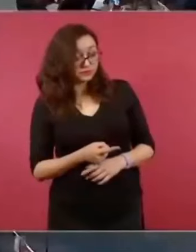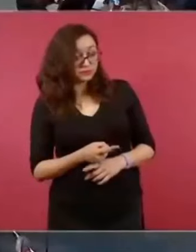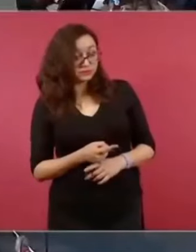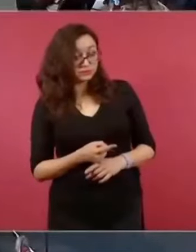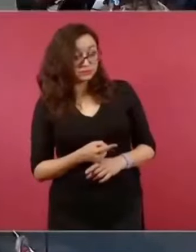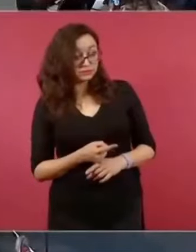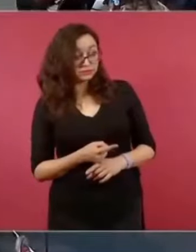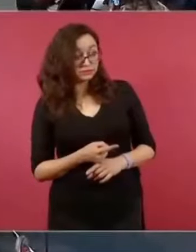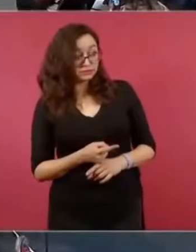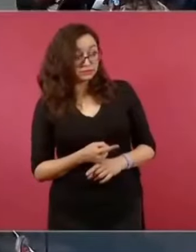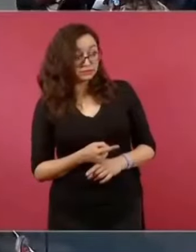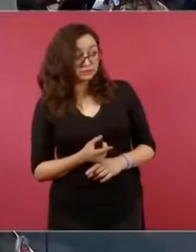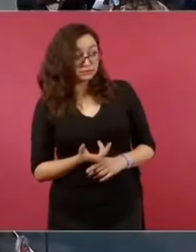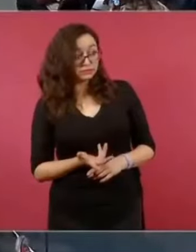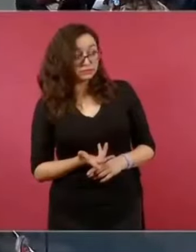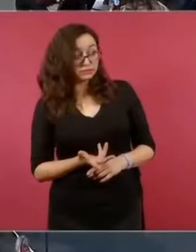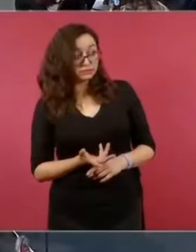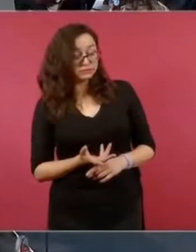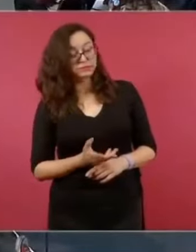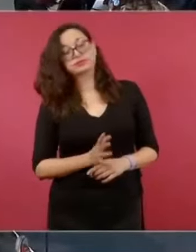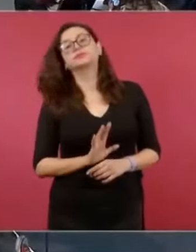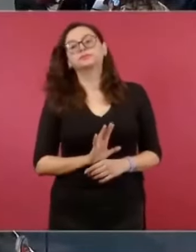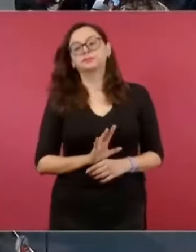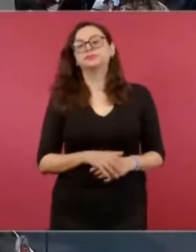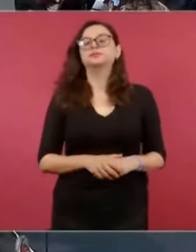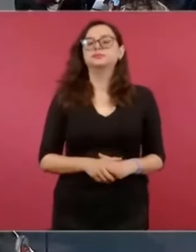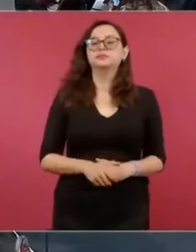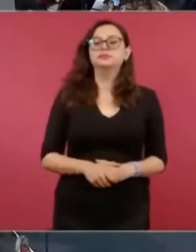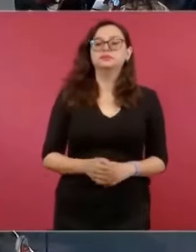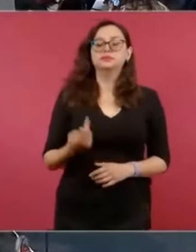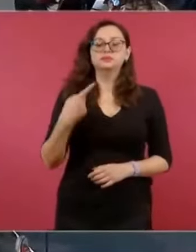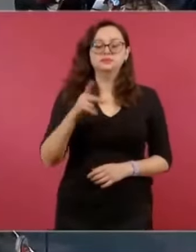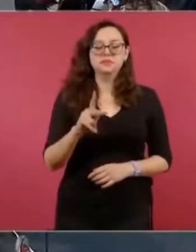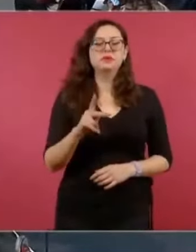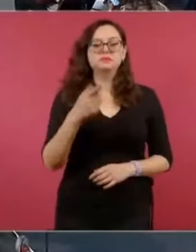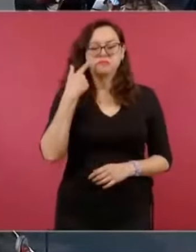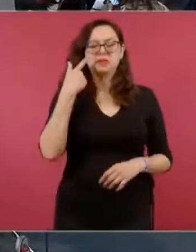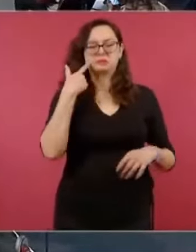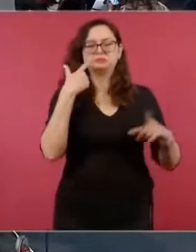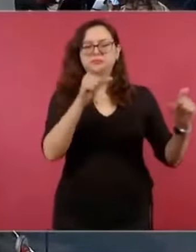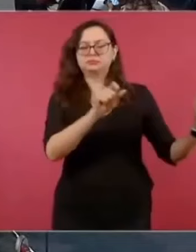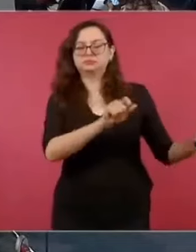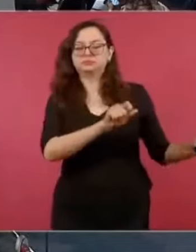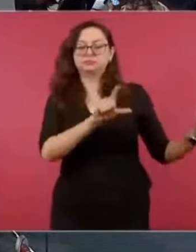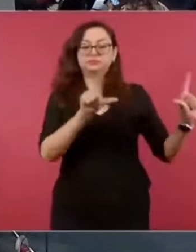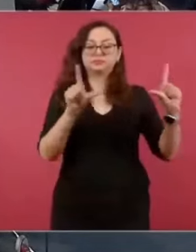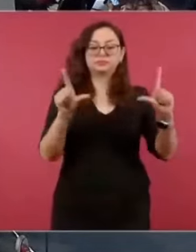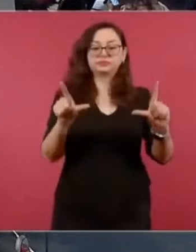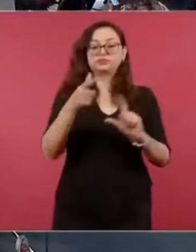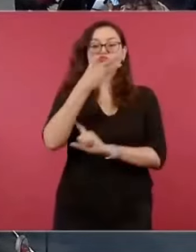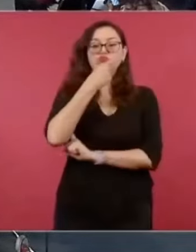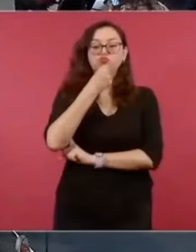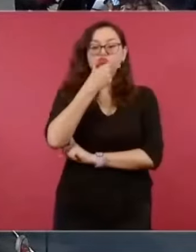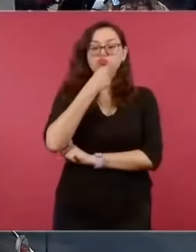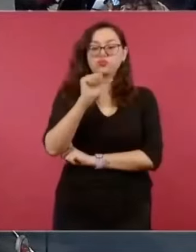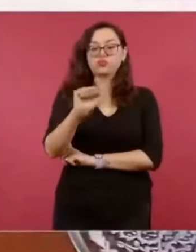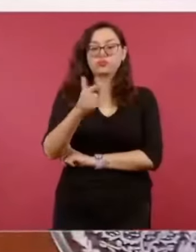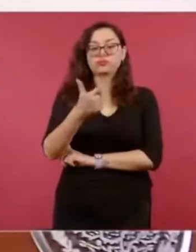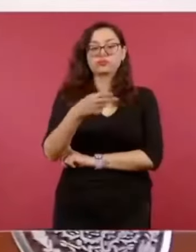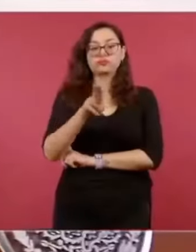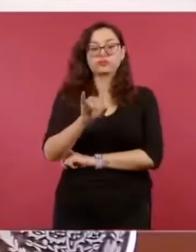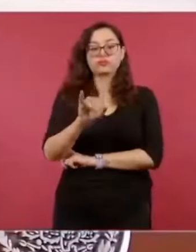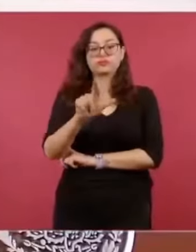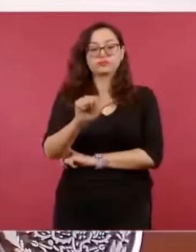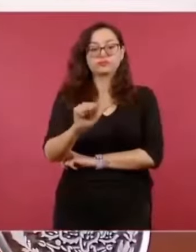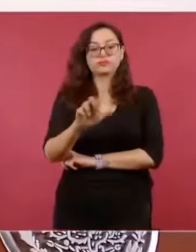Con qué tranquilidad Aguilar dice que el problema